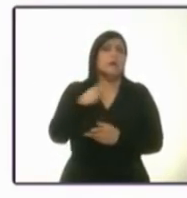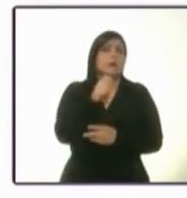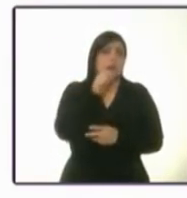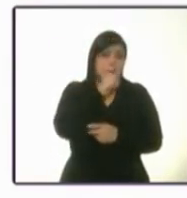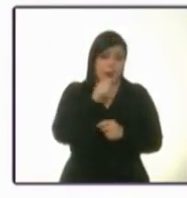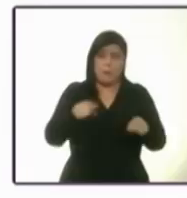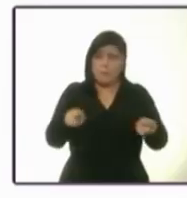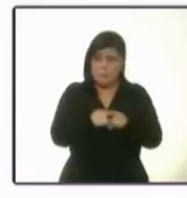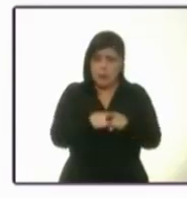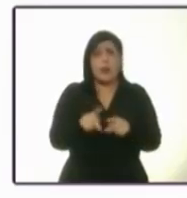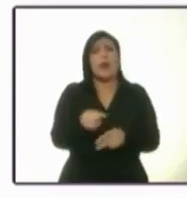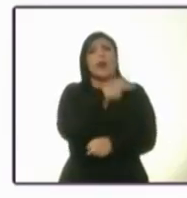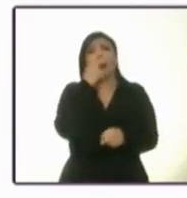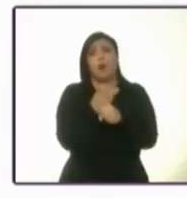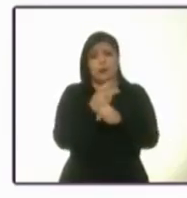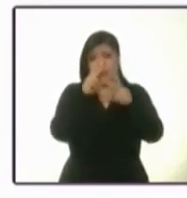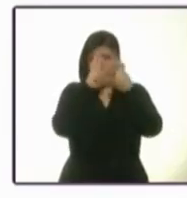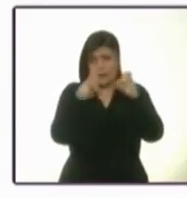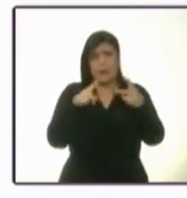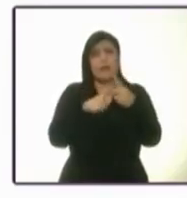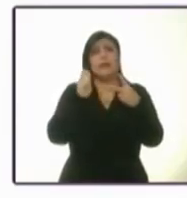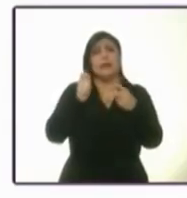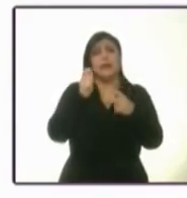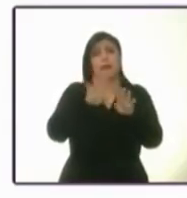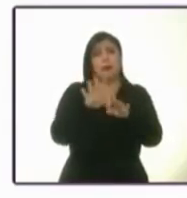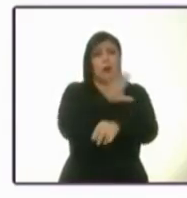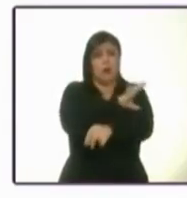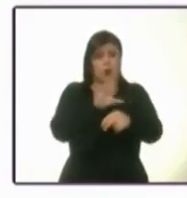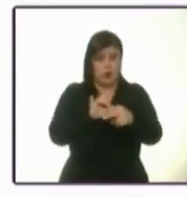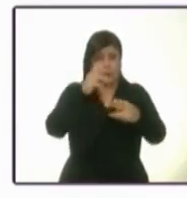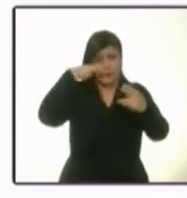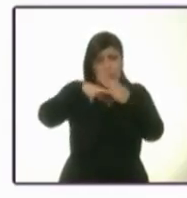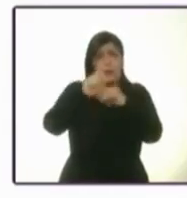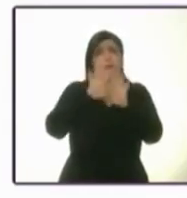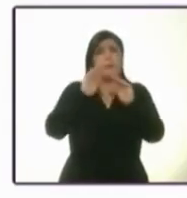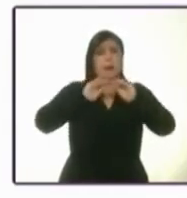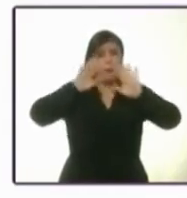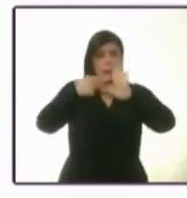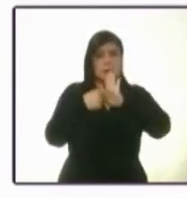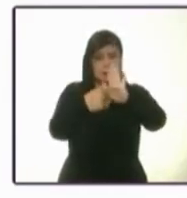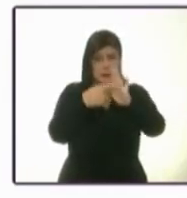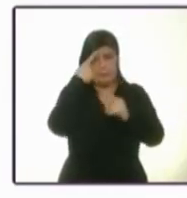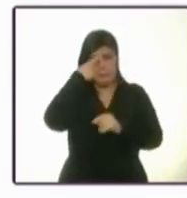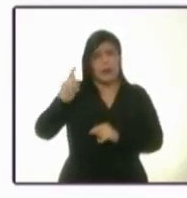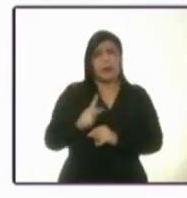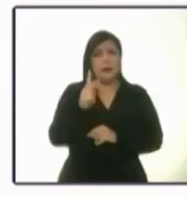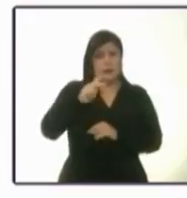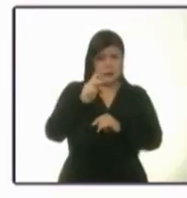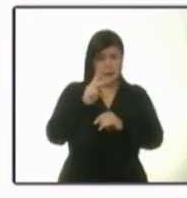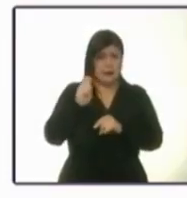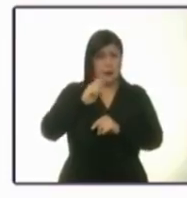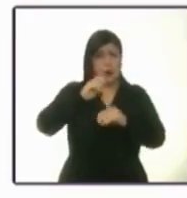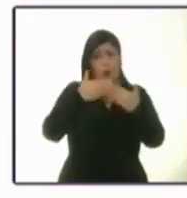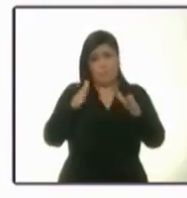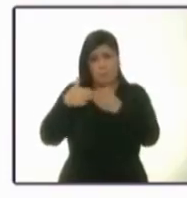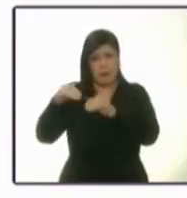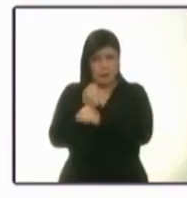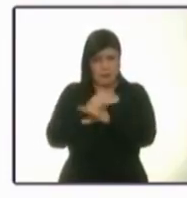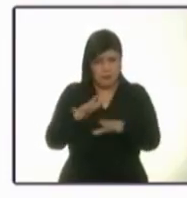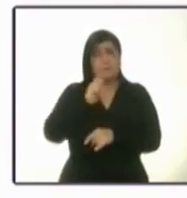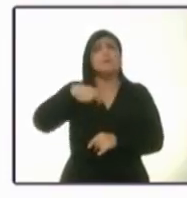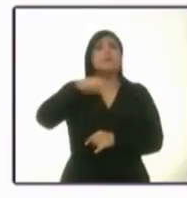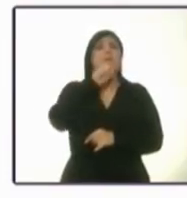repetirá en el segundo tema denominado transparencia y acceso a la información pública. También aquí la pregunta está basada en